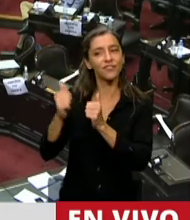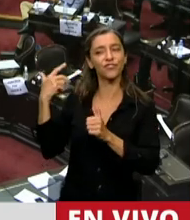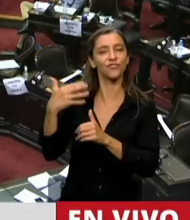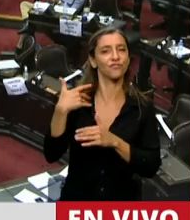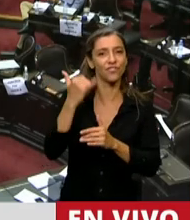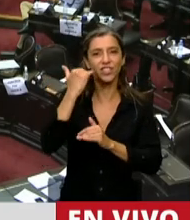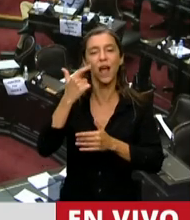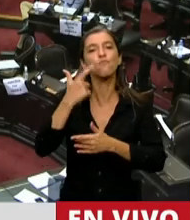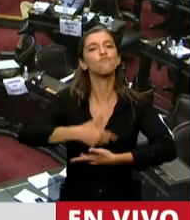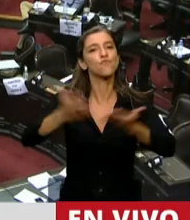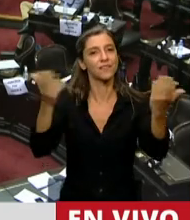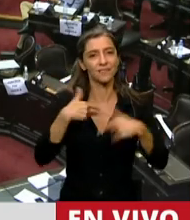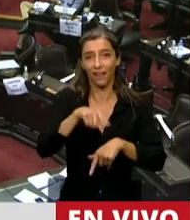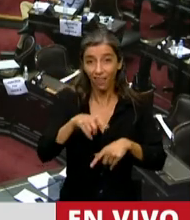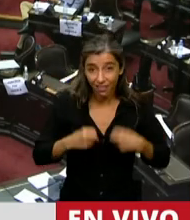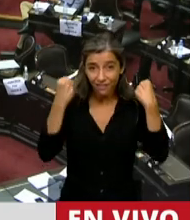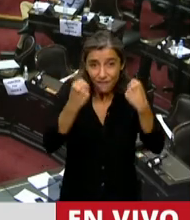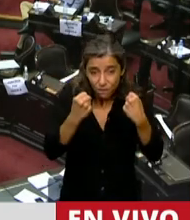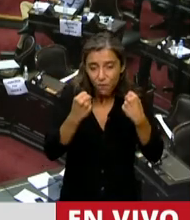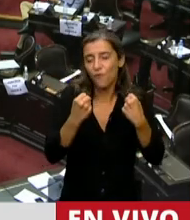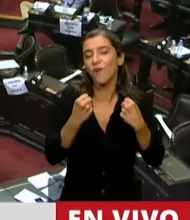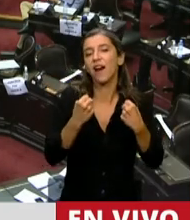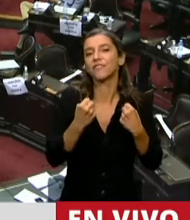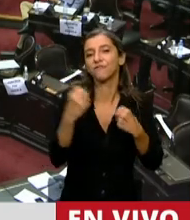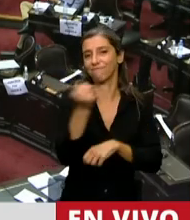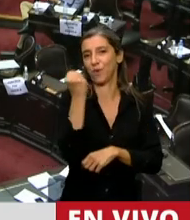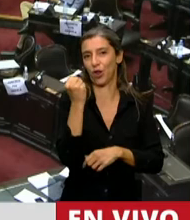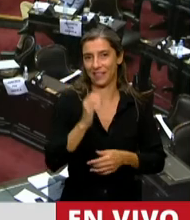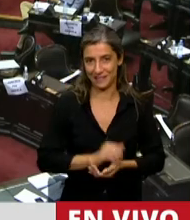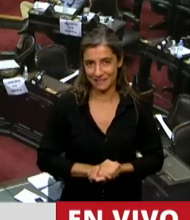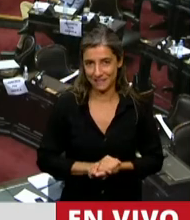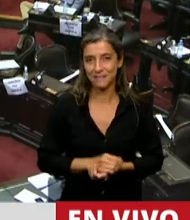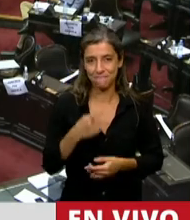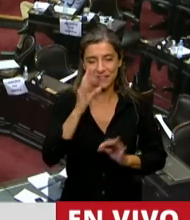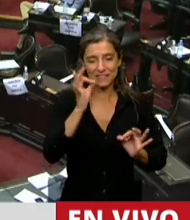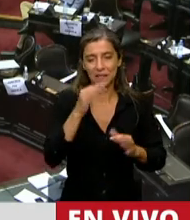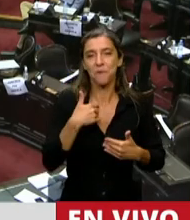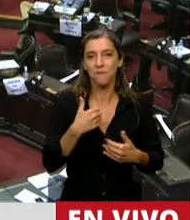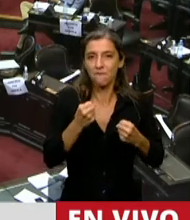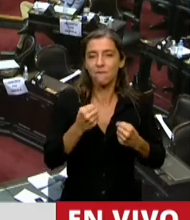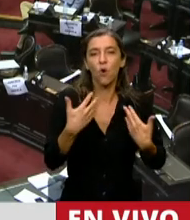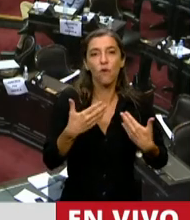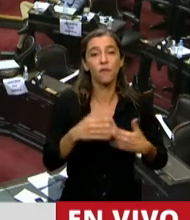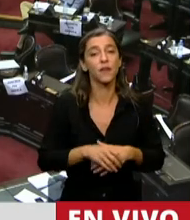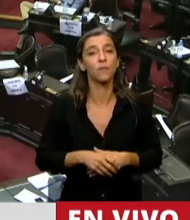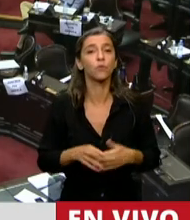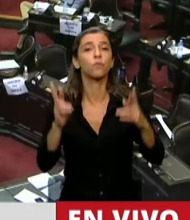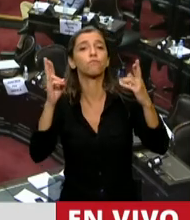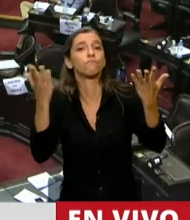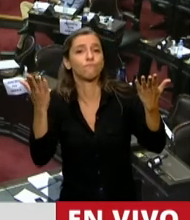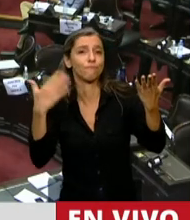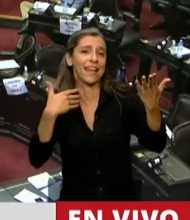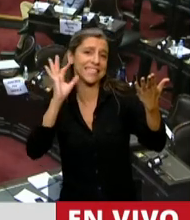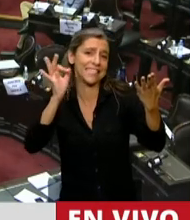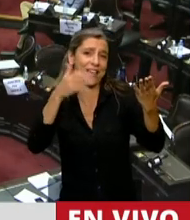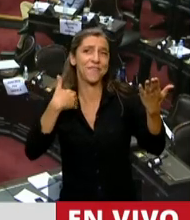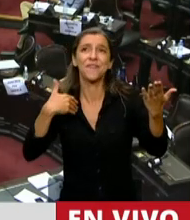vale la pena este esfuerzo público. Por supuesto, siempre se nos vienen a la memoria nuestros premios nobles que nos